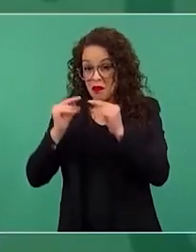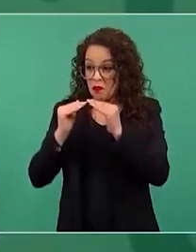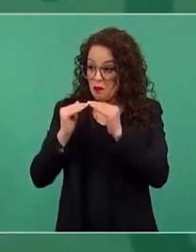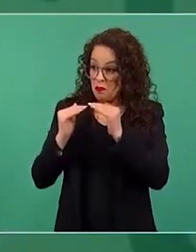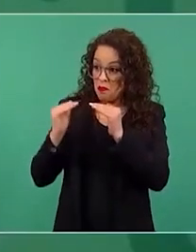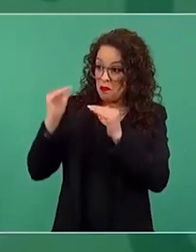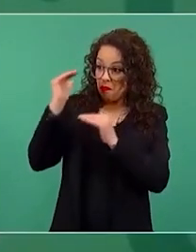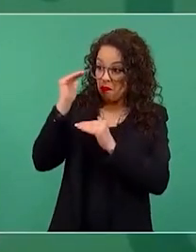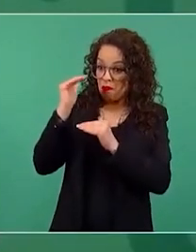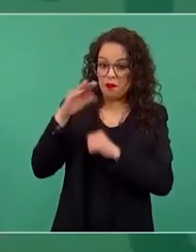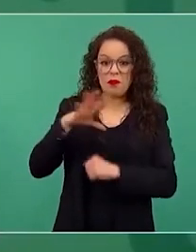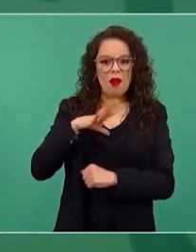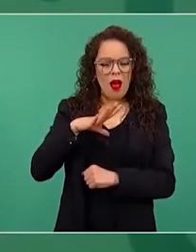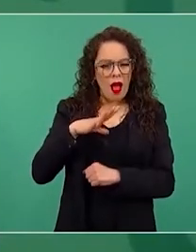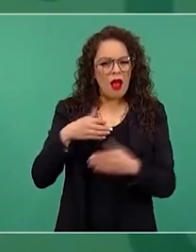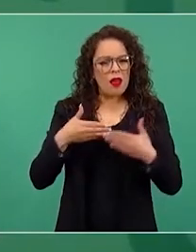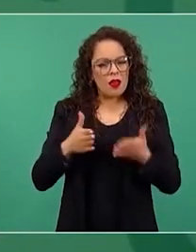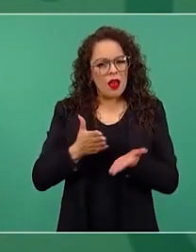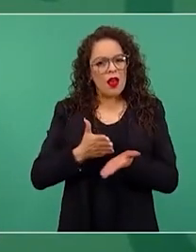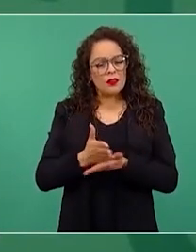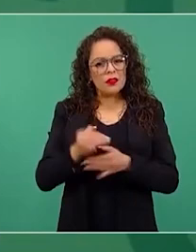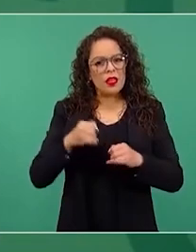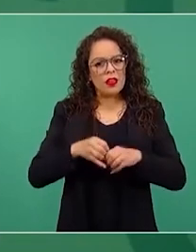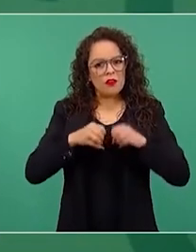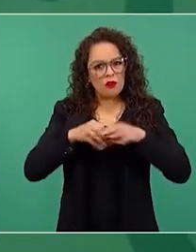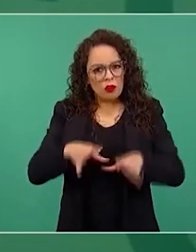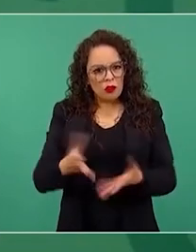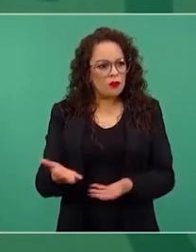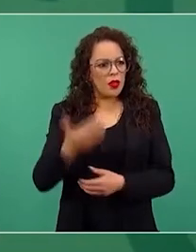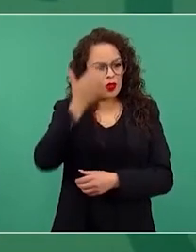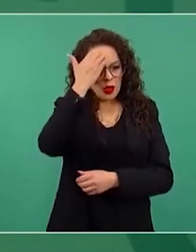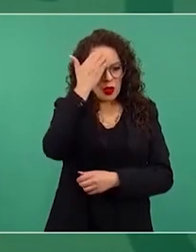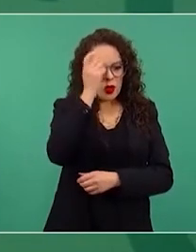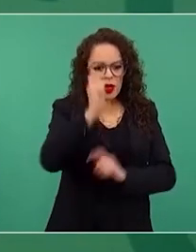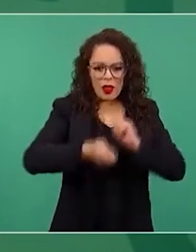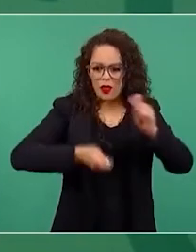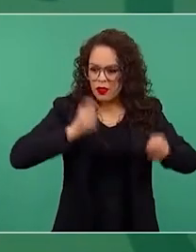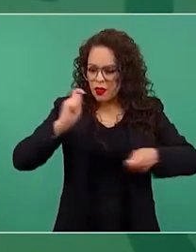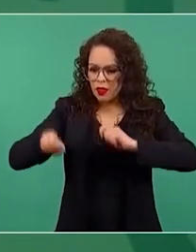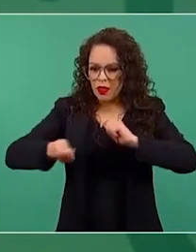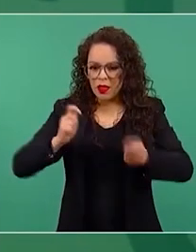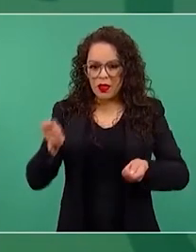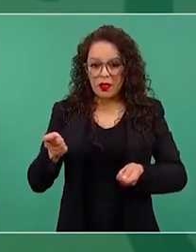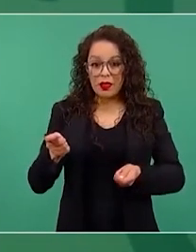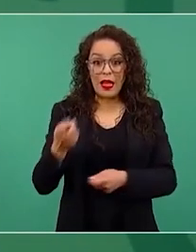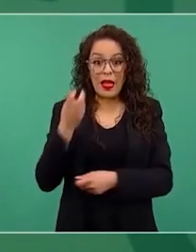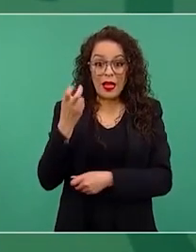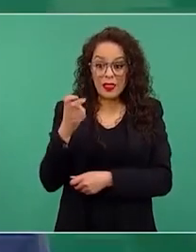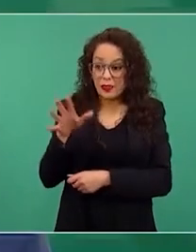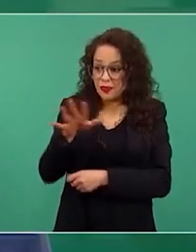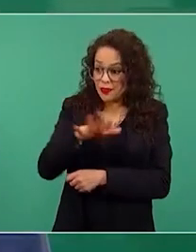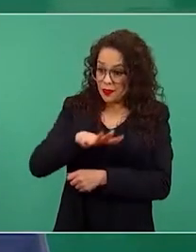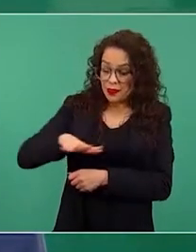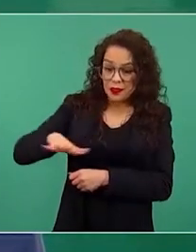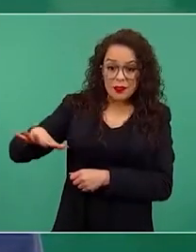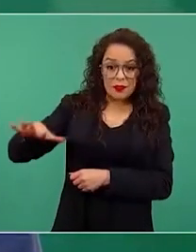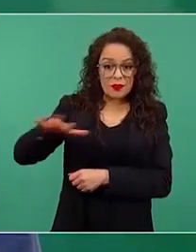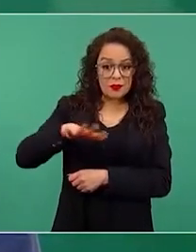acceso a información, enterarse, pues son los